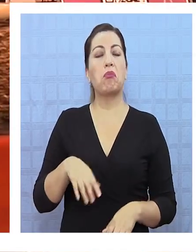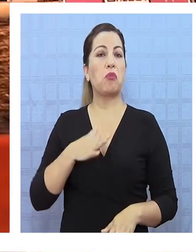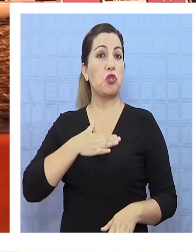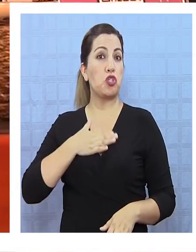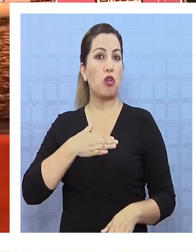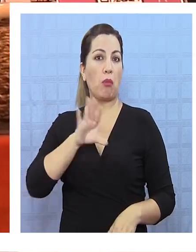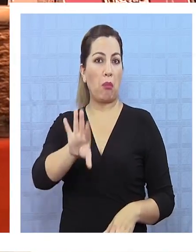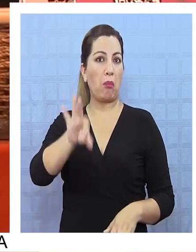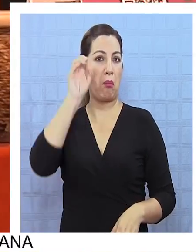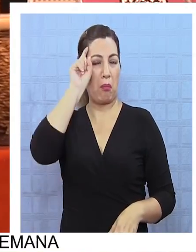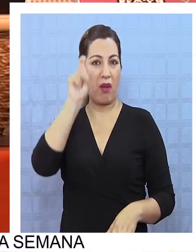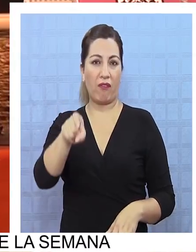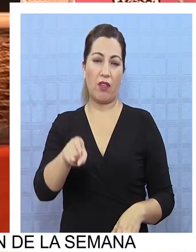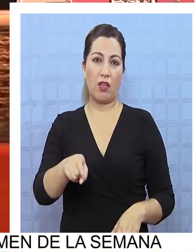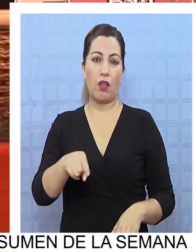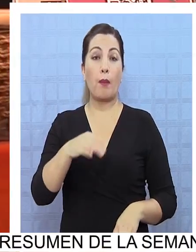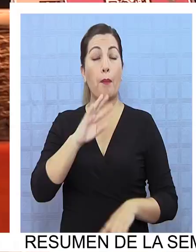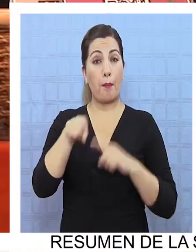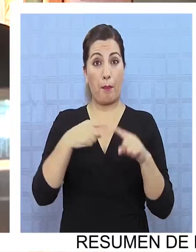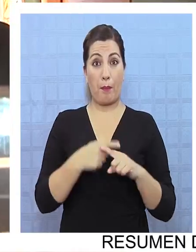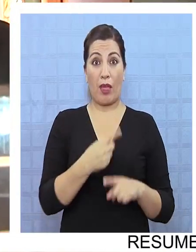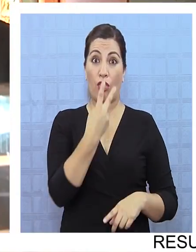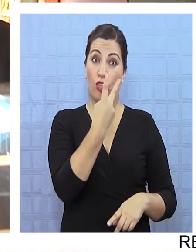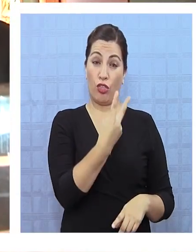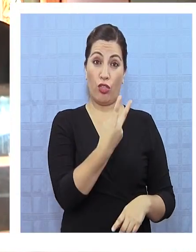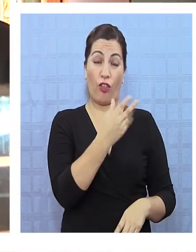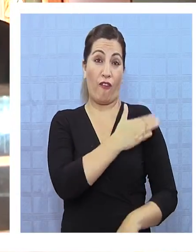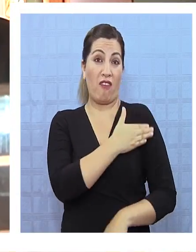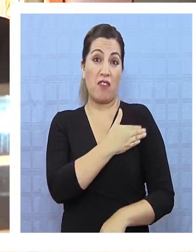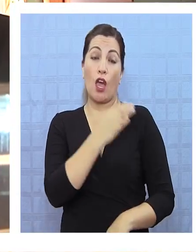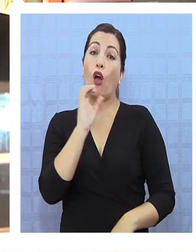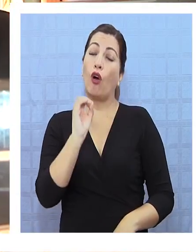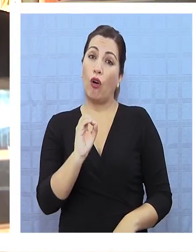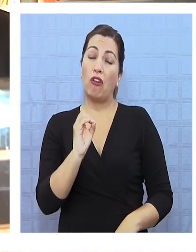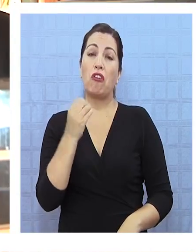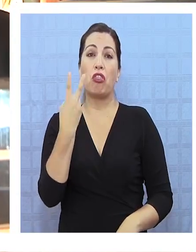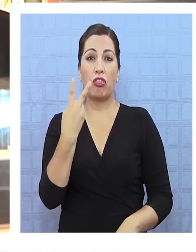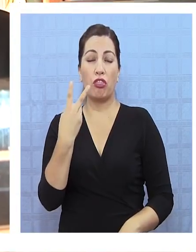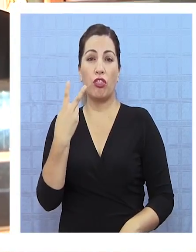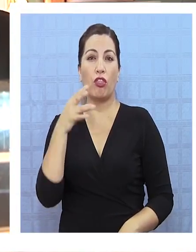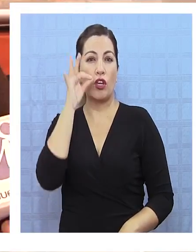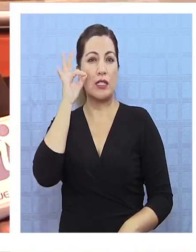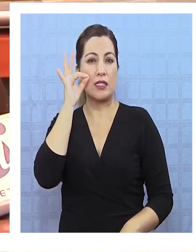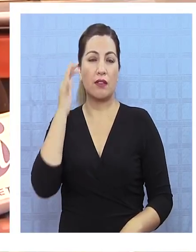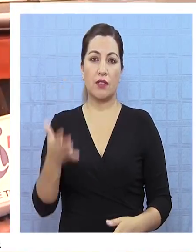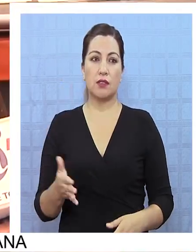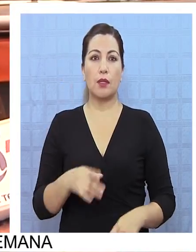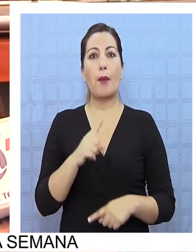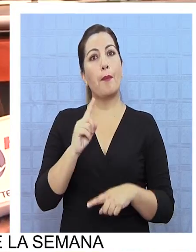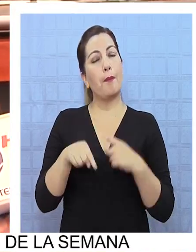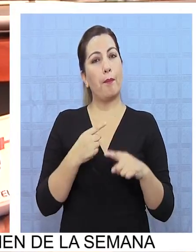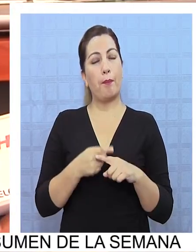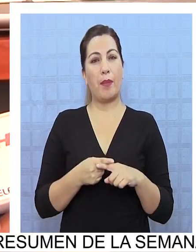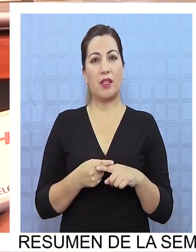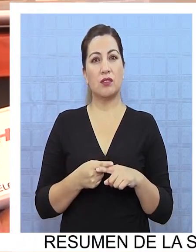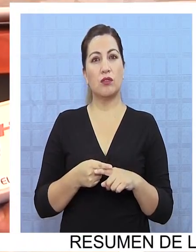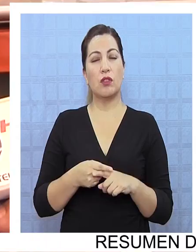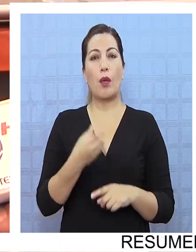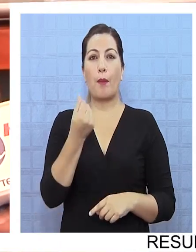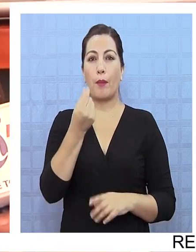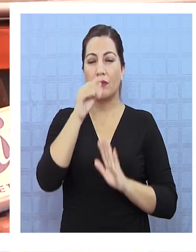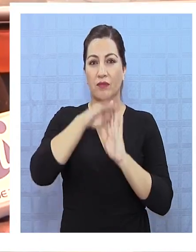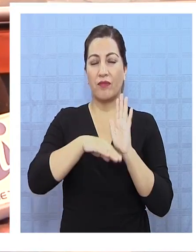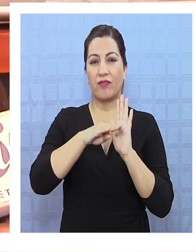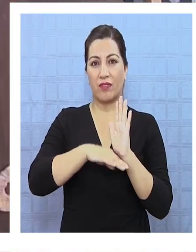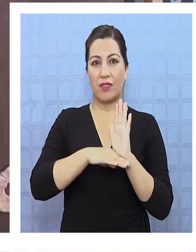cliente, y sale bastante, porque viene con dos bebidas o dos cervezas. Y fuera de eso tenemos una promoción de 10.000, que es solo para llevar, y